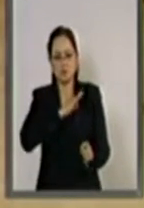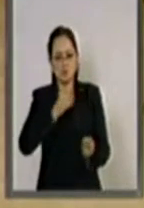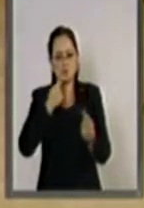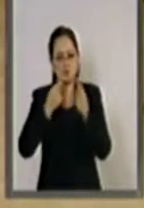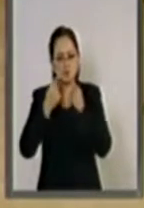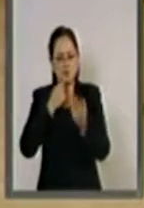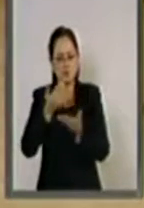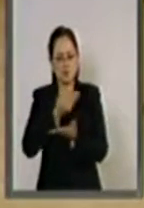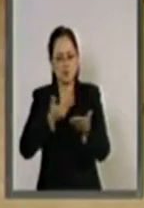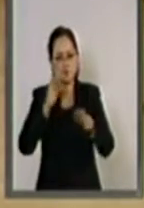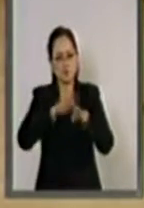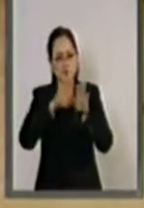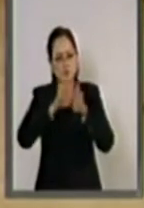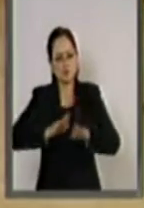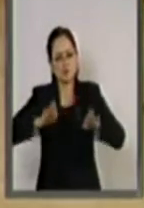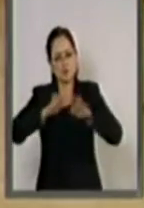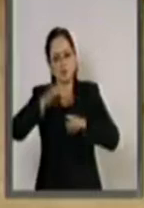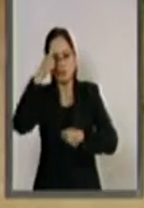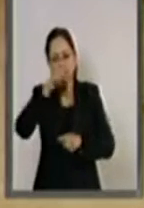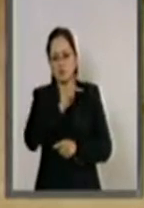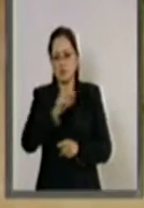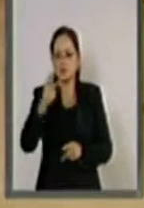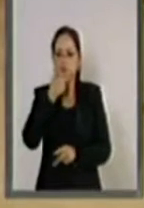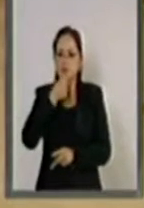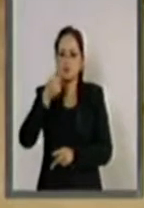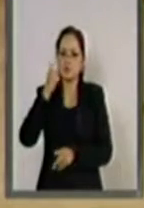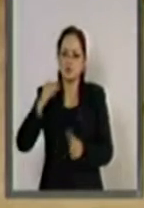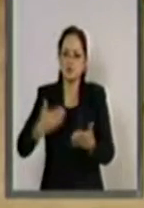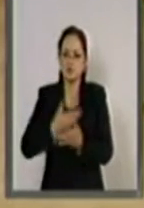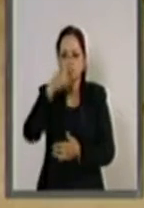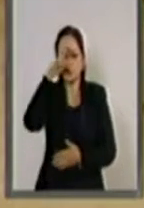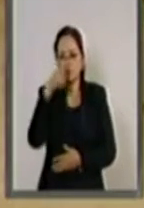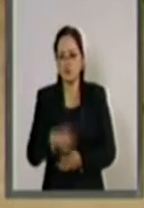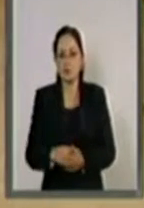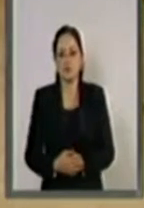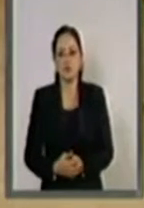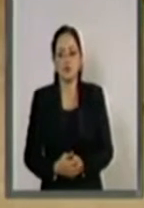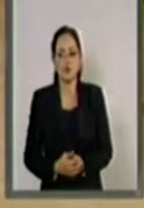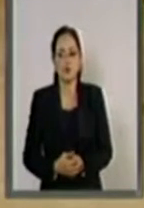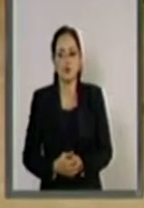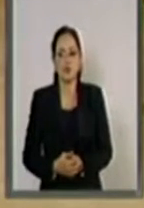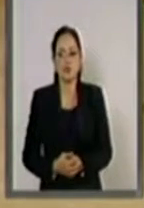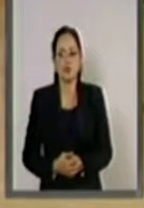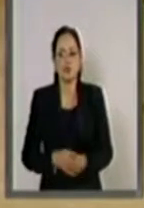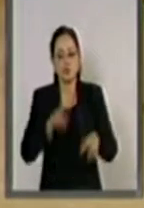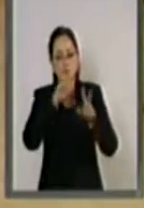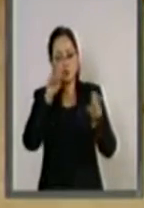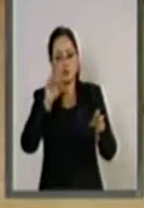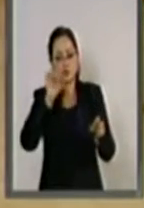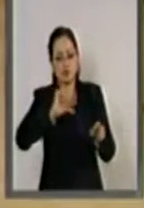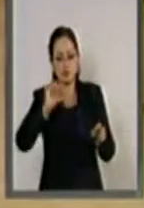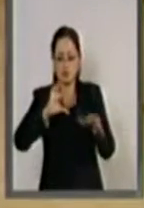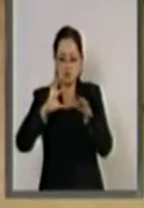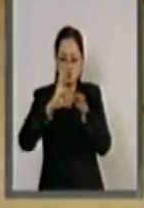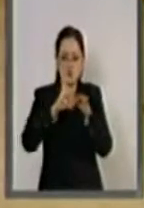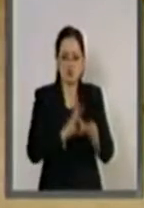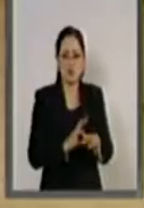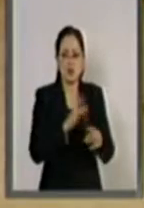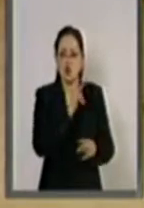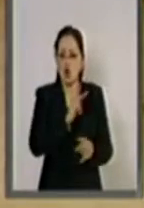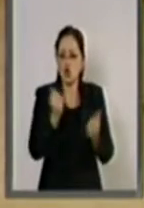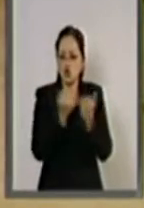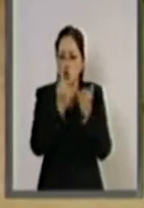de mayor relevancia para todas las y los mexicanos. El tema que hoy nos une y en el cual todos